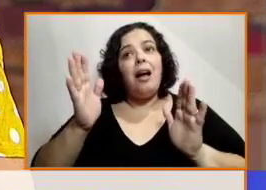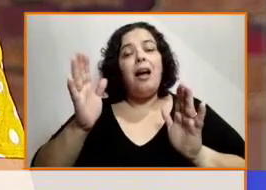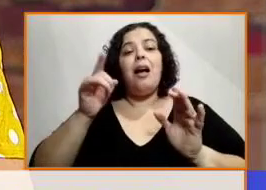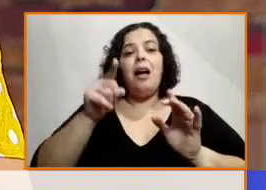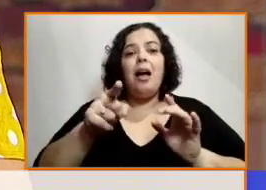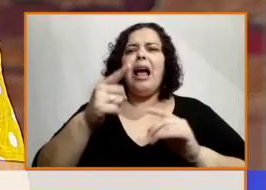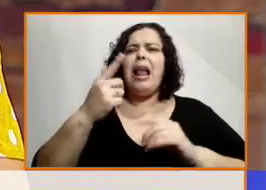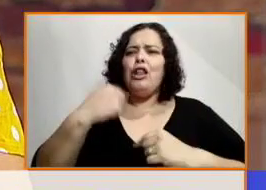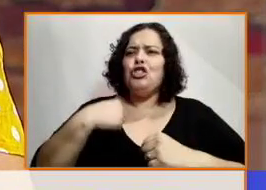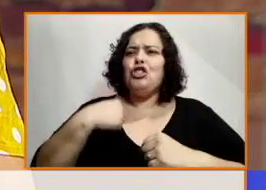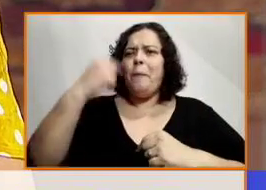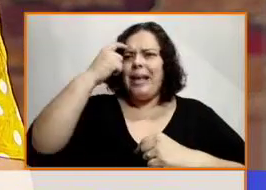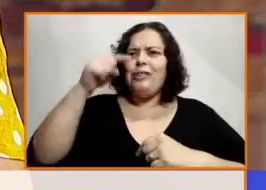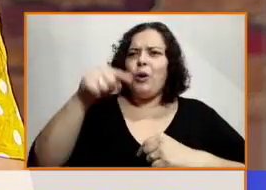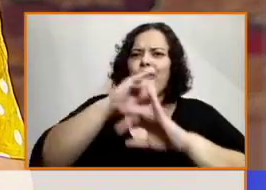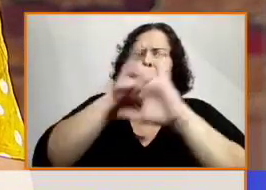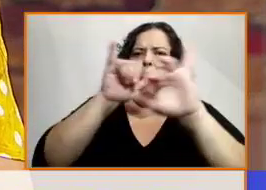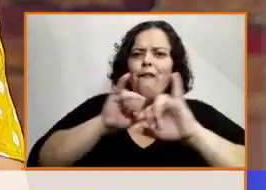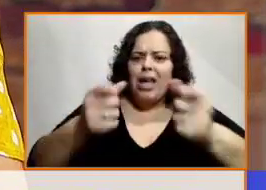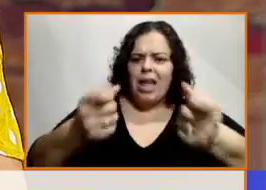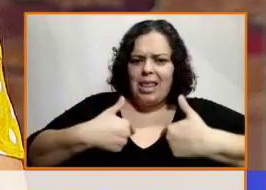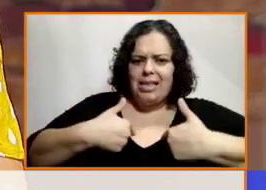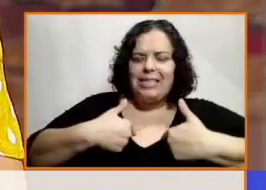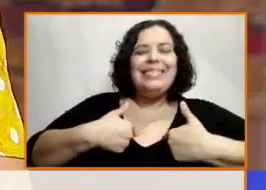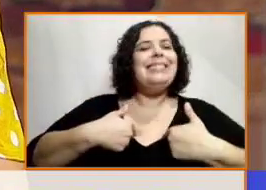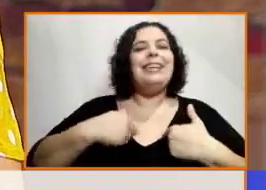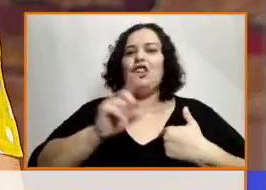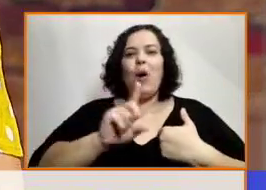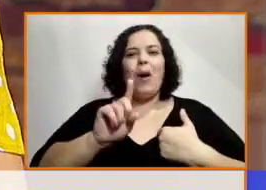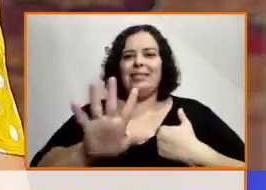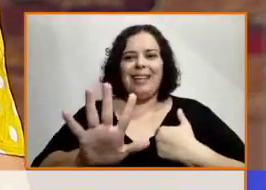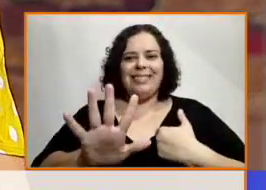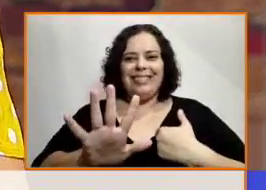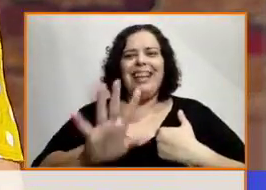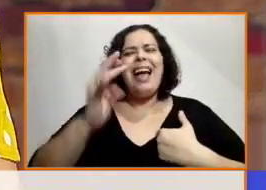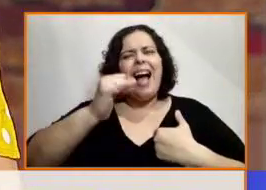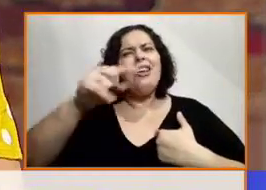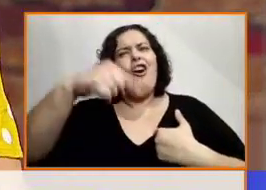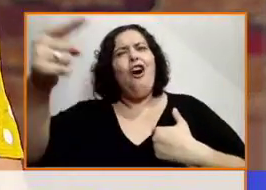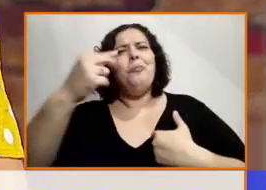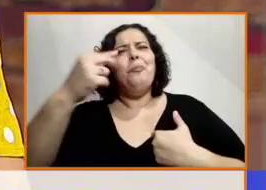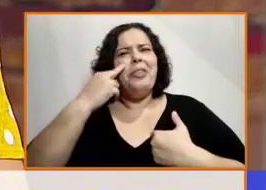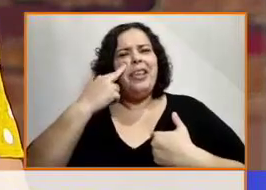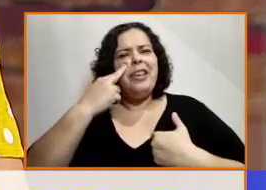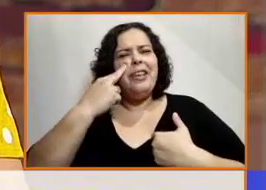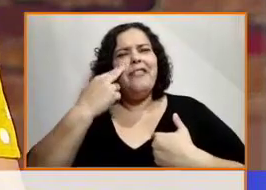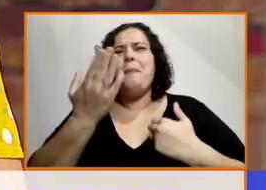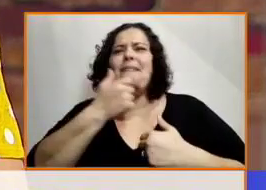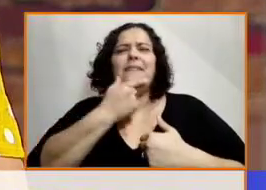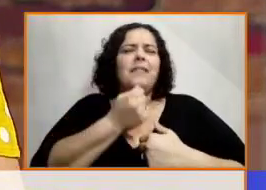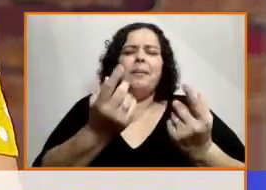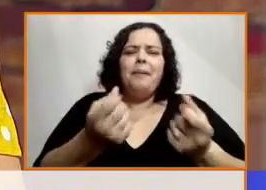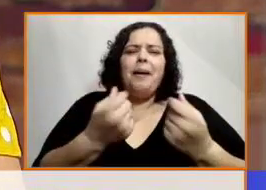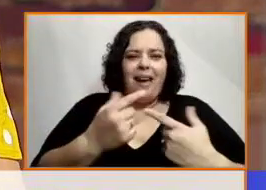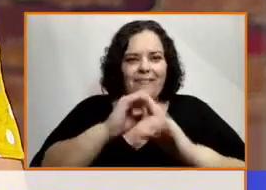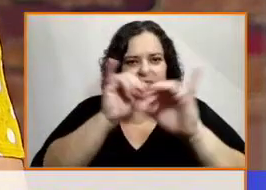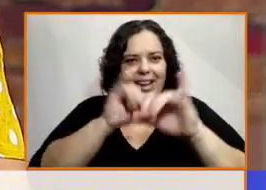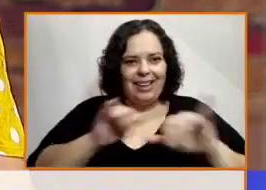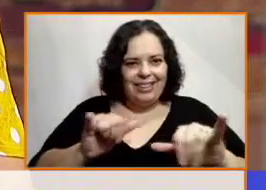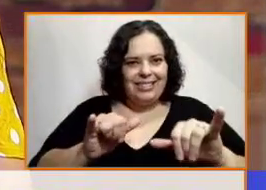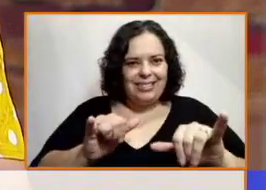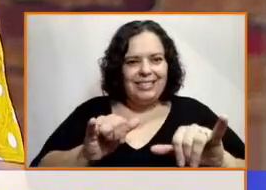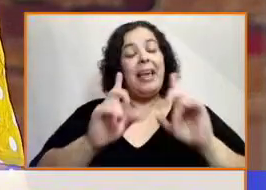hay otras razones. Y bueno, para los niños tiene unas ilustraciones bellísimas de la artista Soledad Longo,